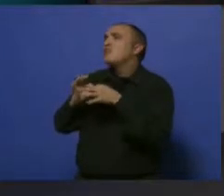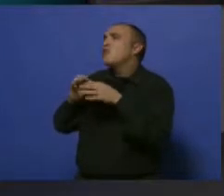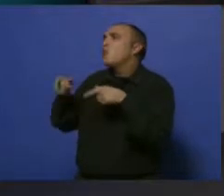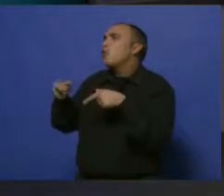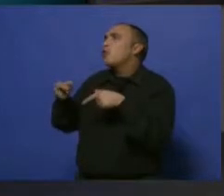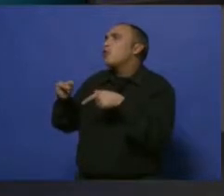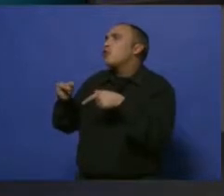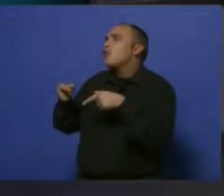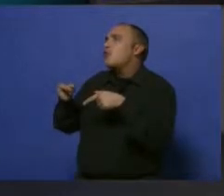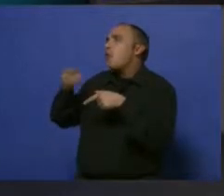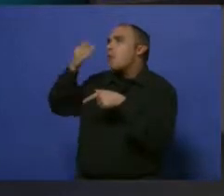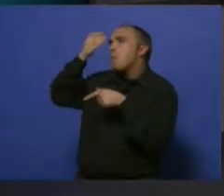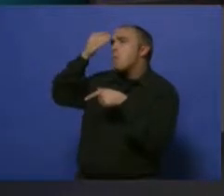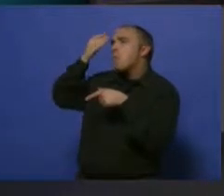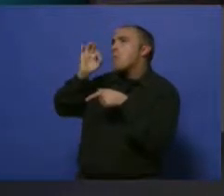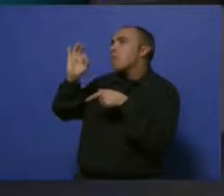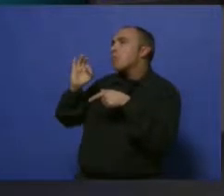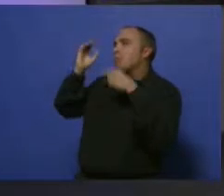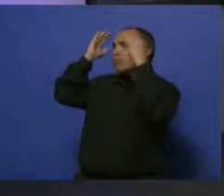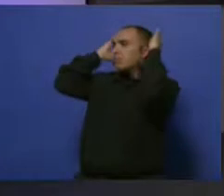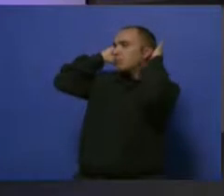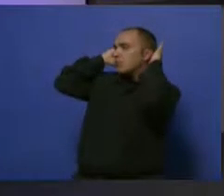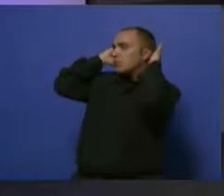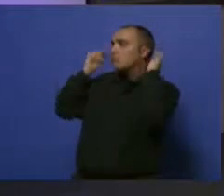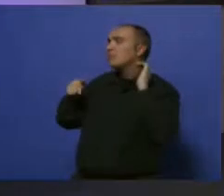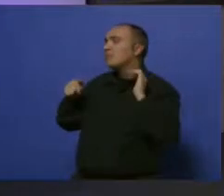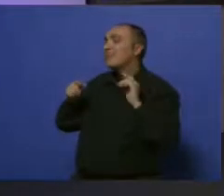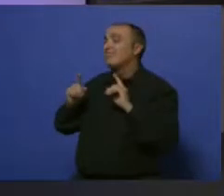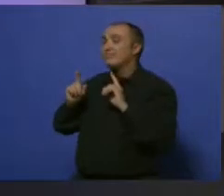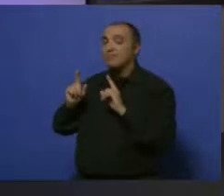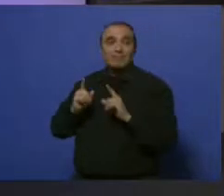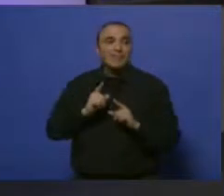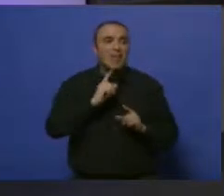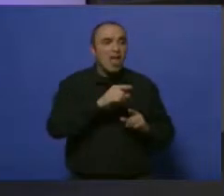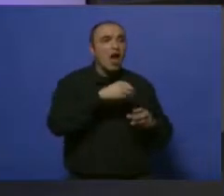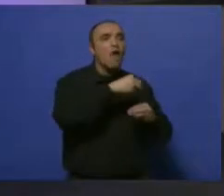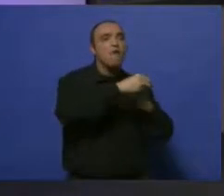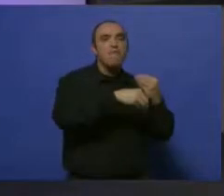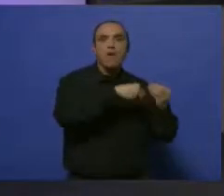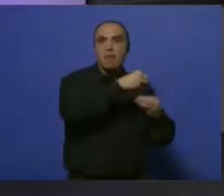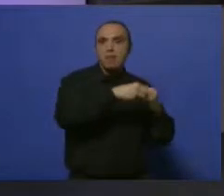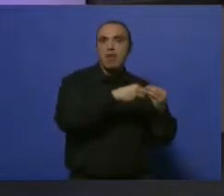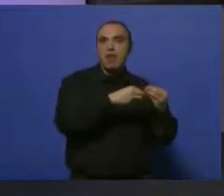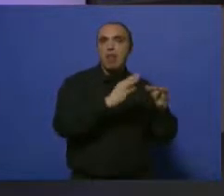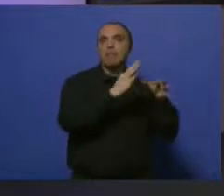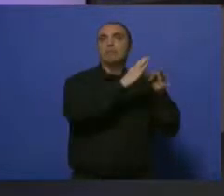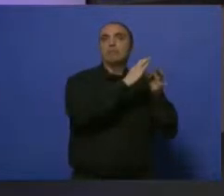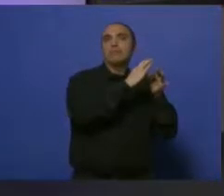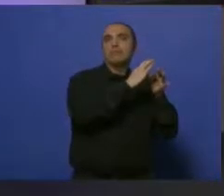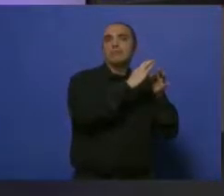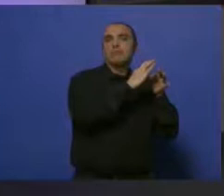absolutamente nada que ver? Es de la misma familia, pero no el meningococo, es también un estretococo